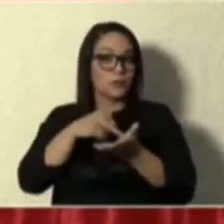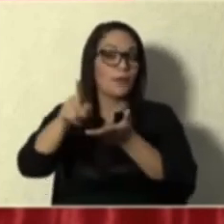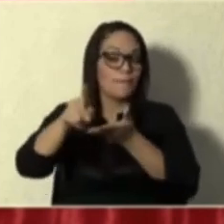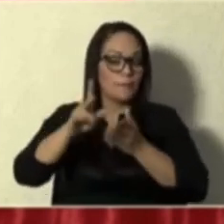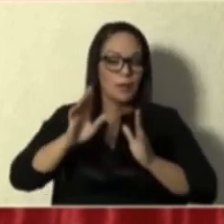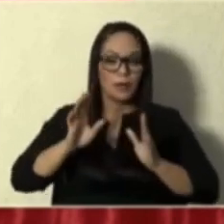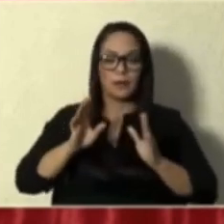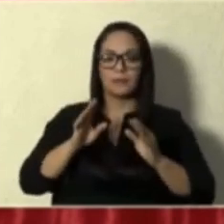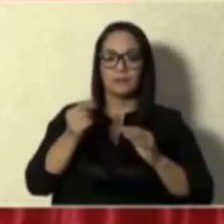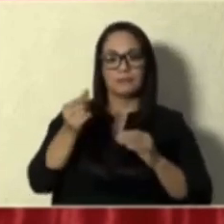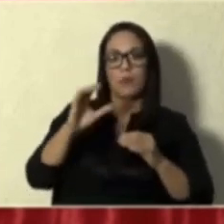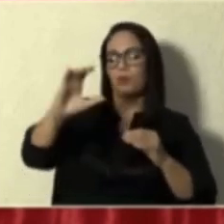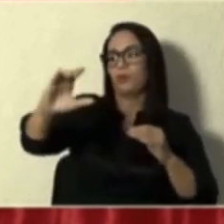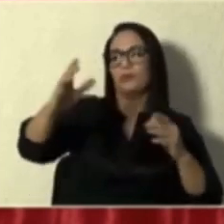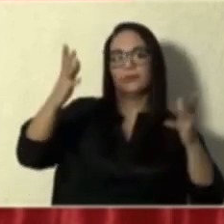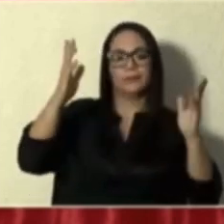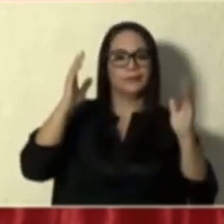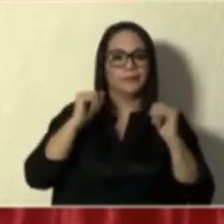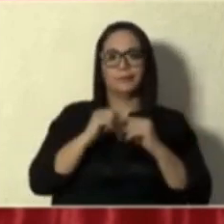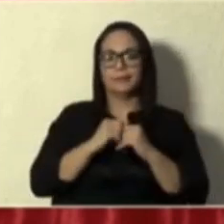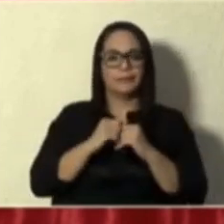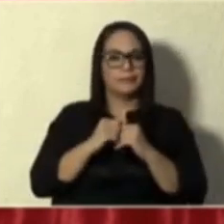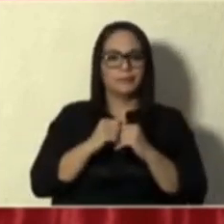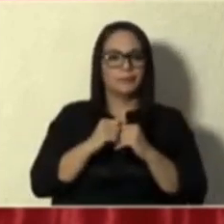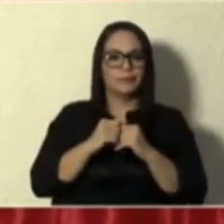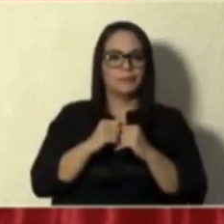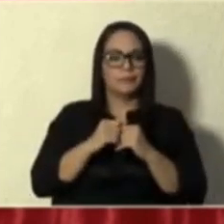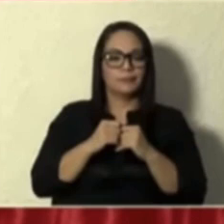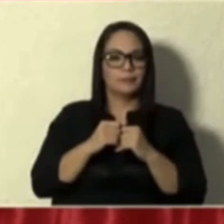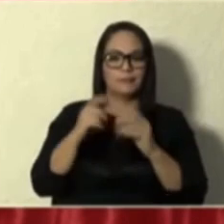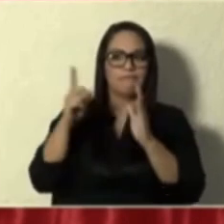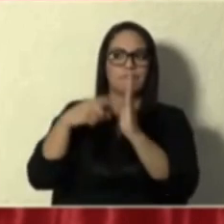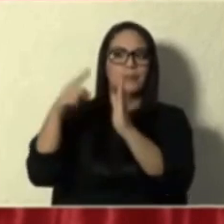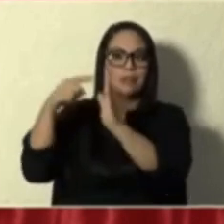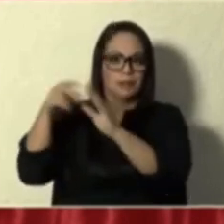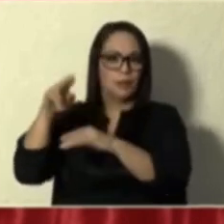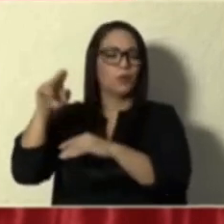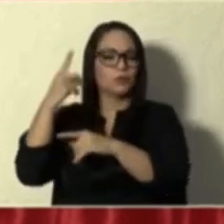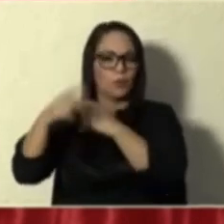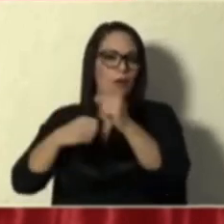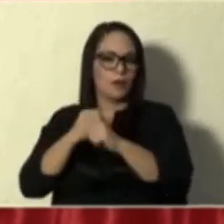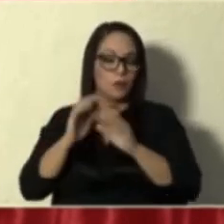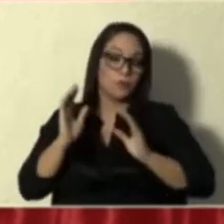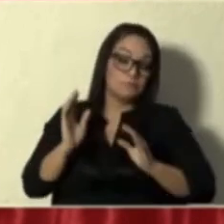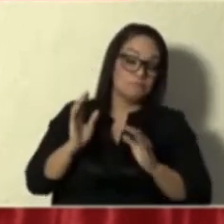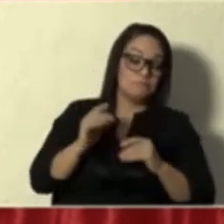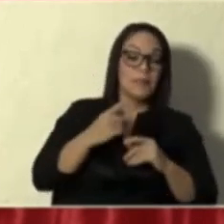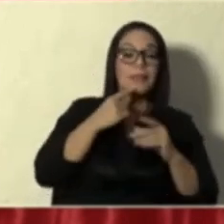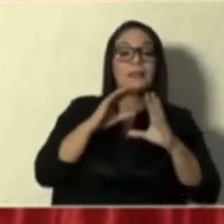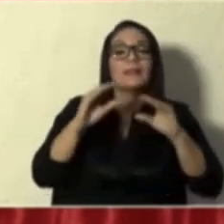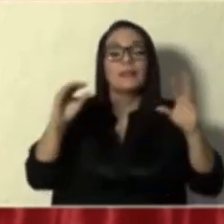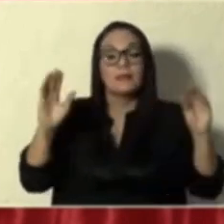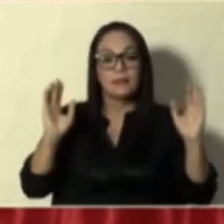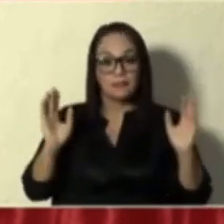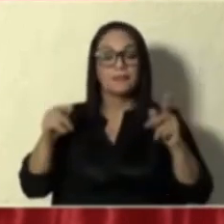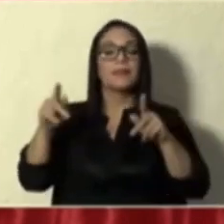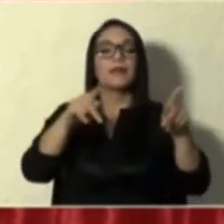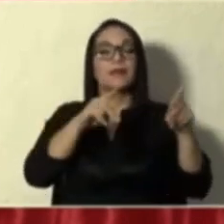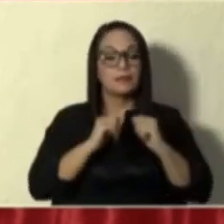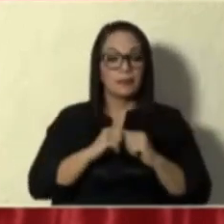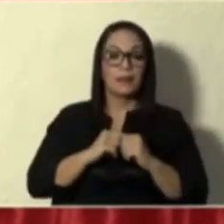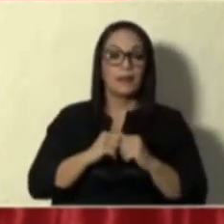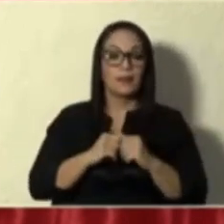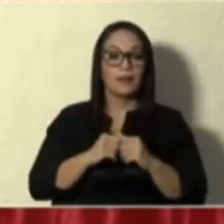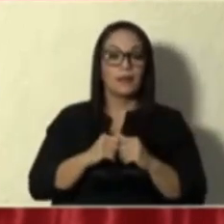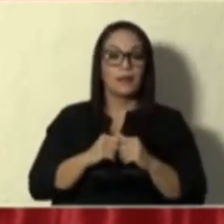montos de, en los pocos miles de colones al año. Dicen que la gente que no le